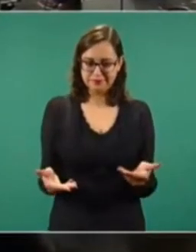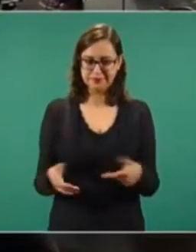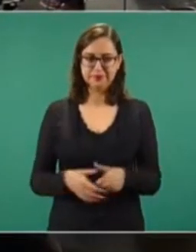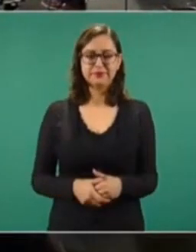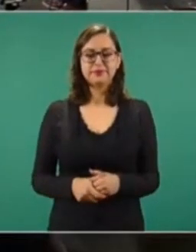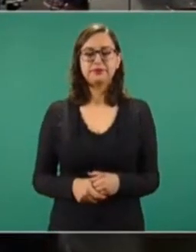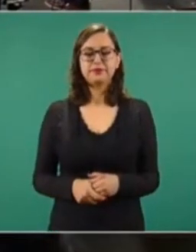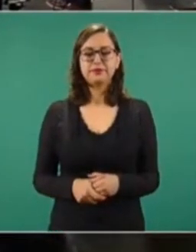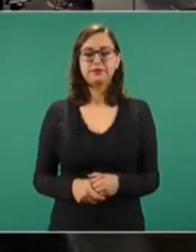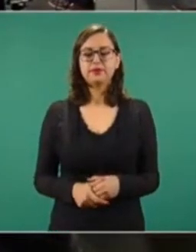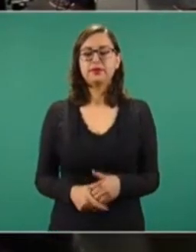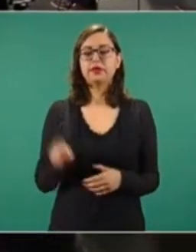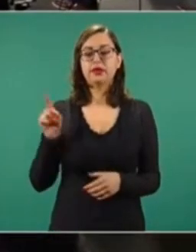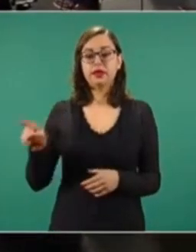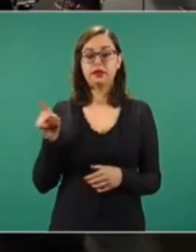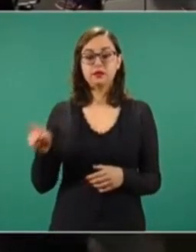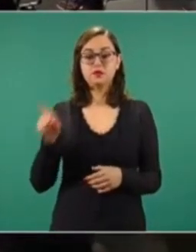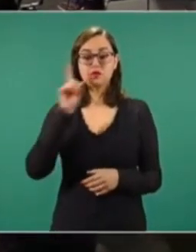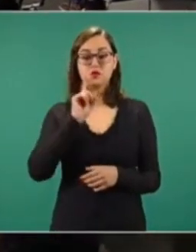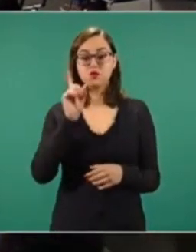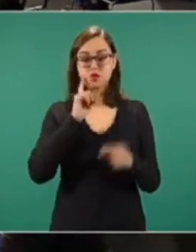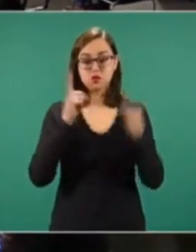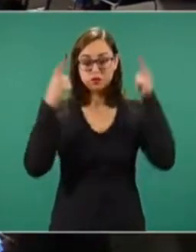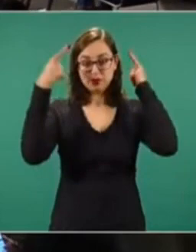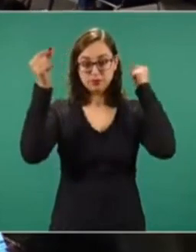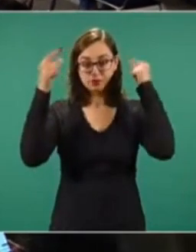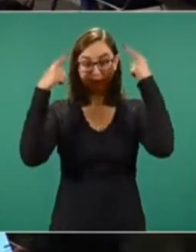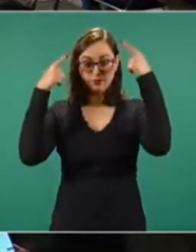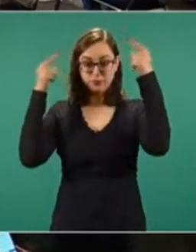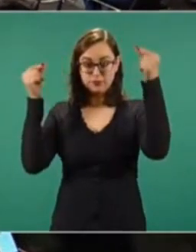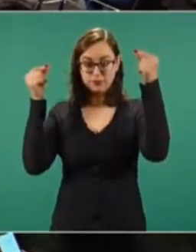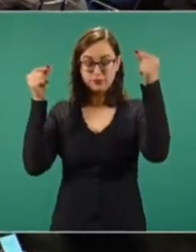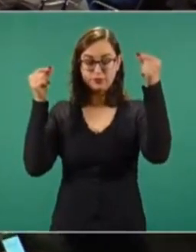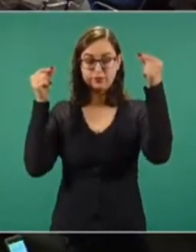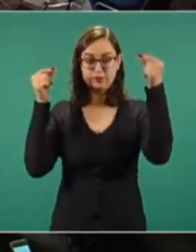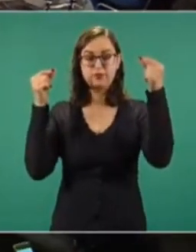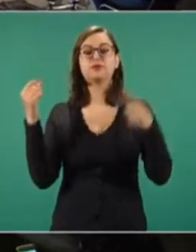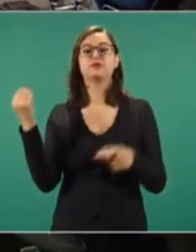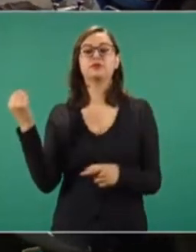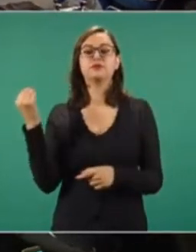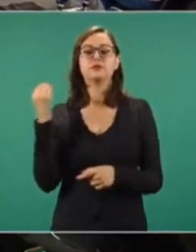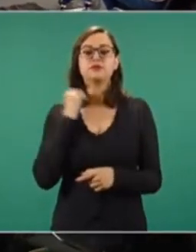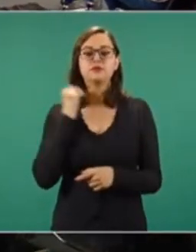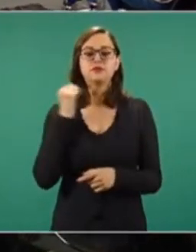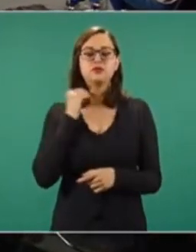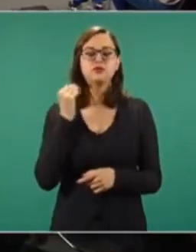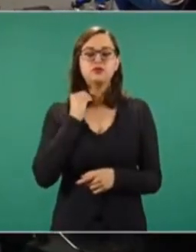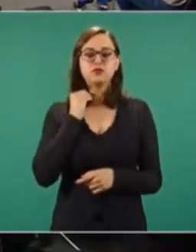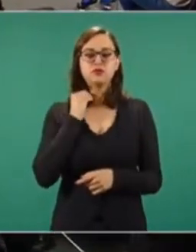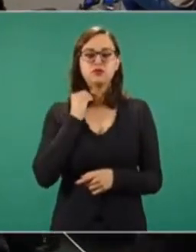Es egresada de la Facultad de Derecho de la Universidad